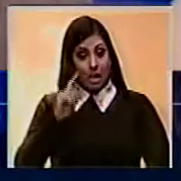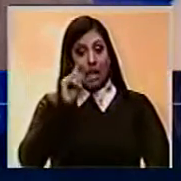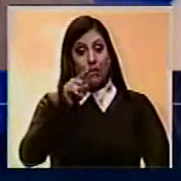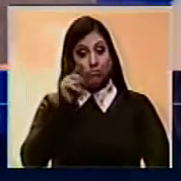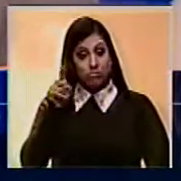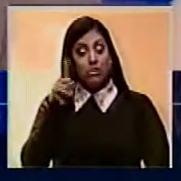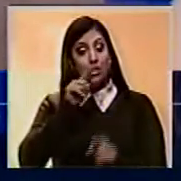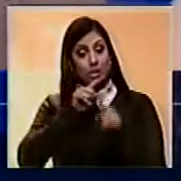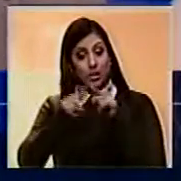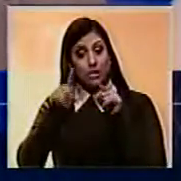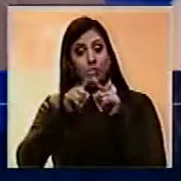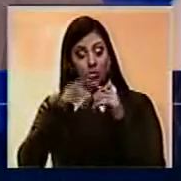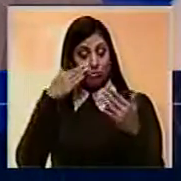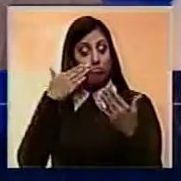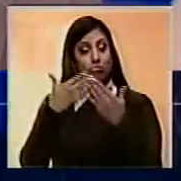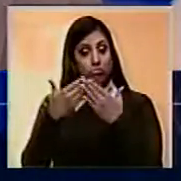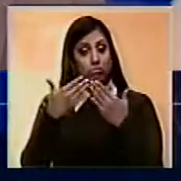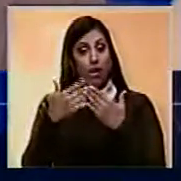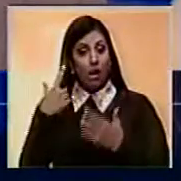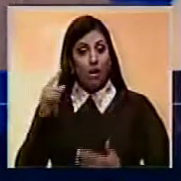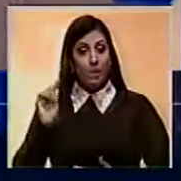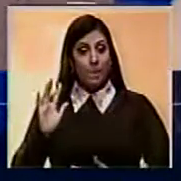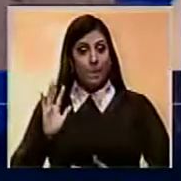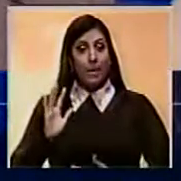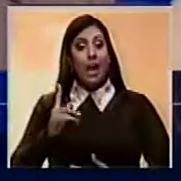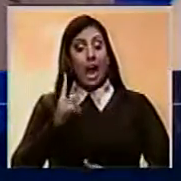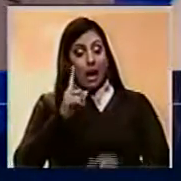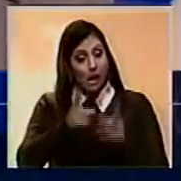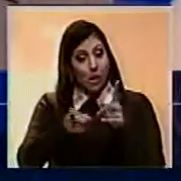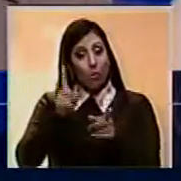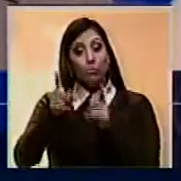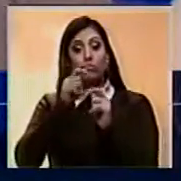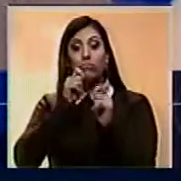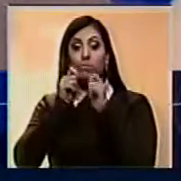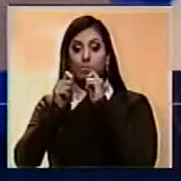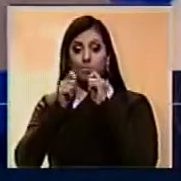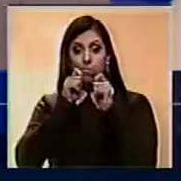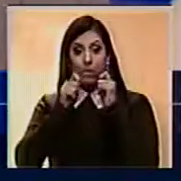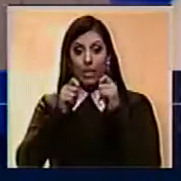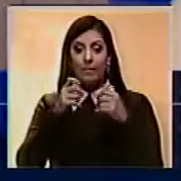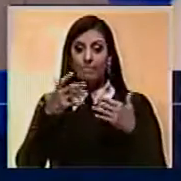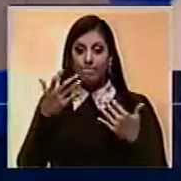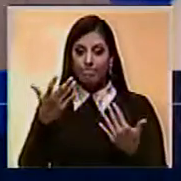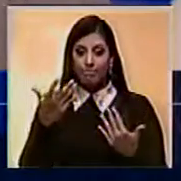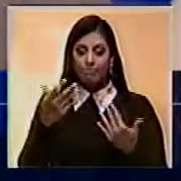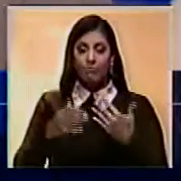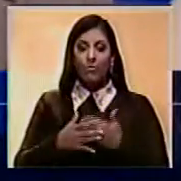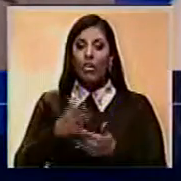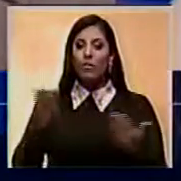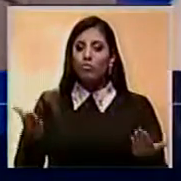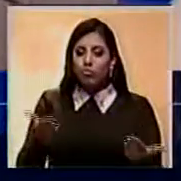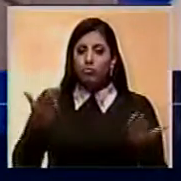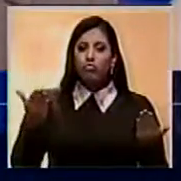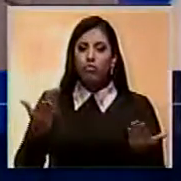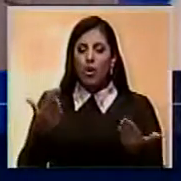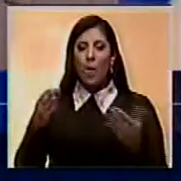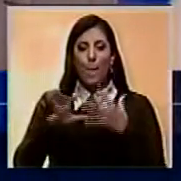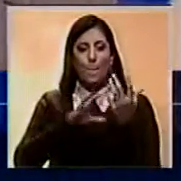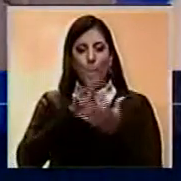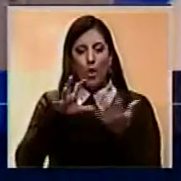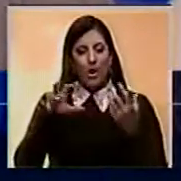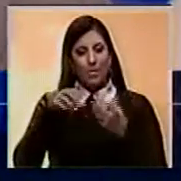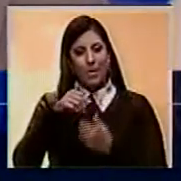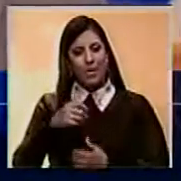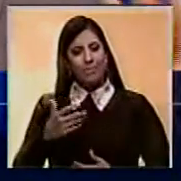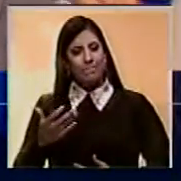situaciones que lo demuestran claramente, que hay algunos periodistas que son promotores de situaciones de